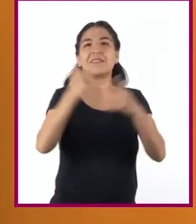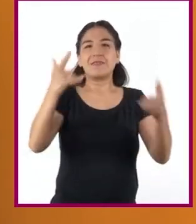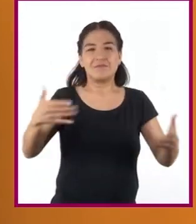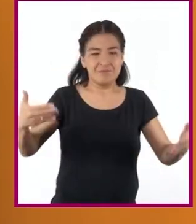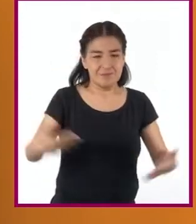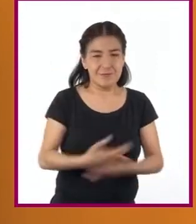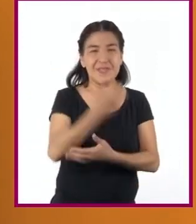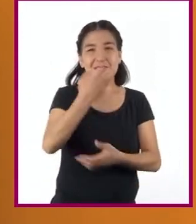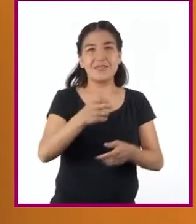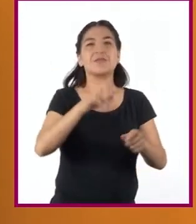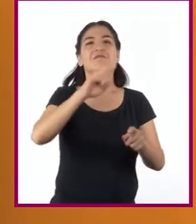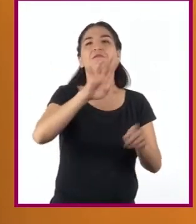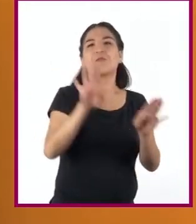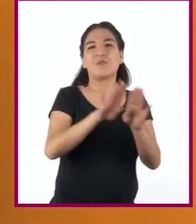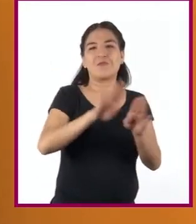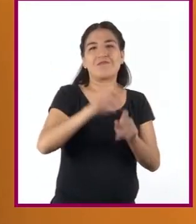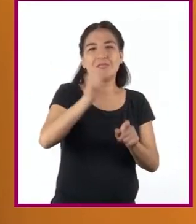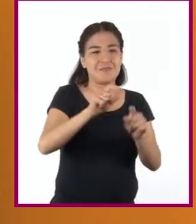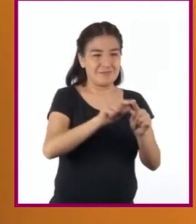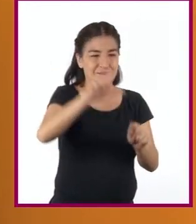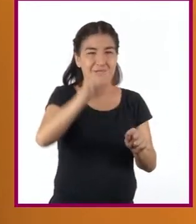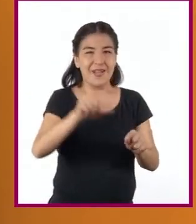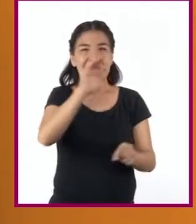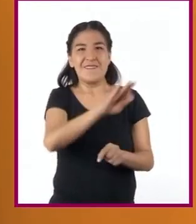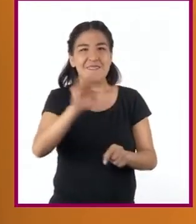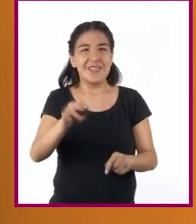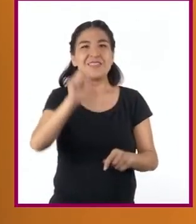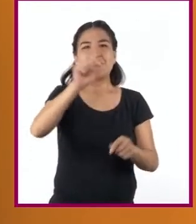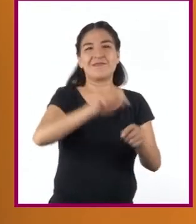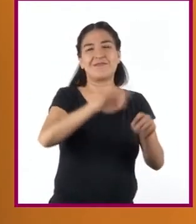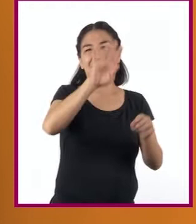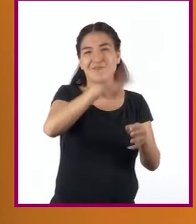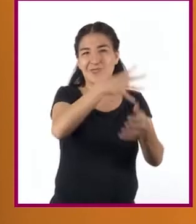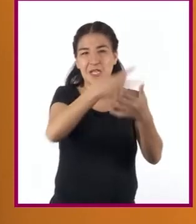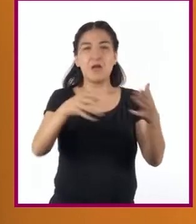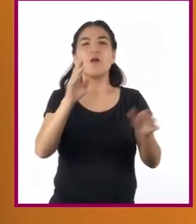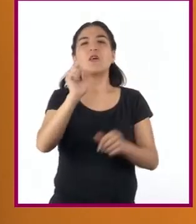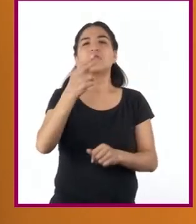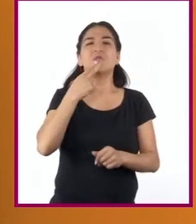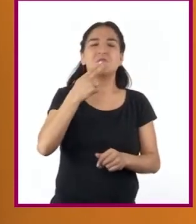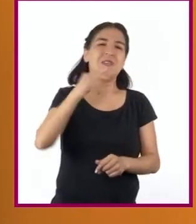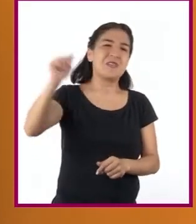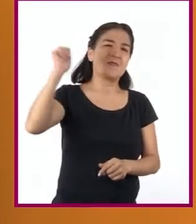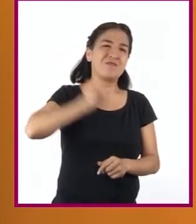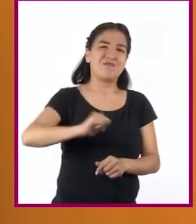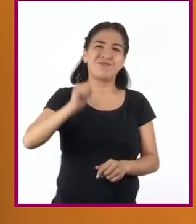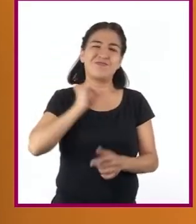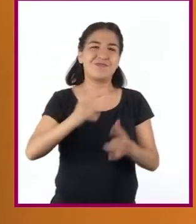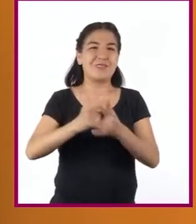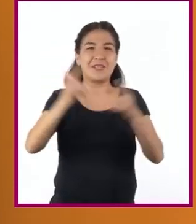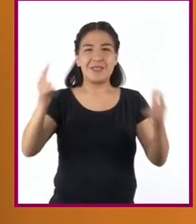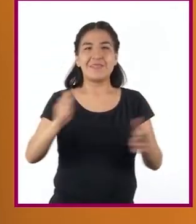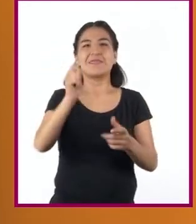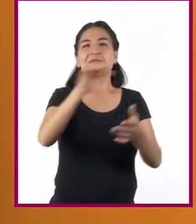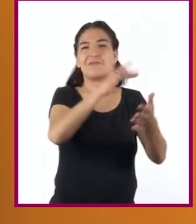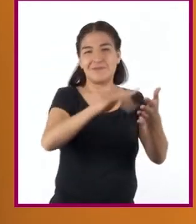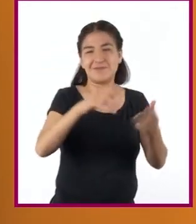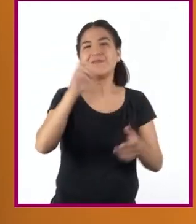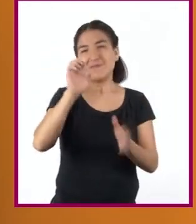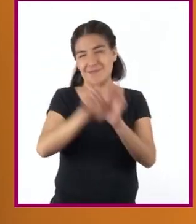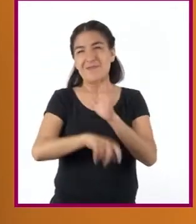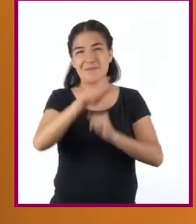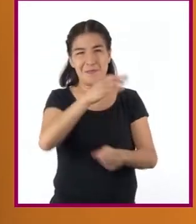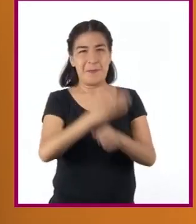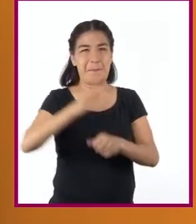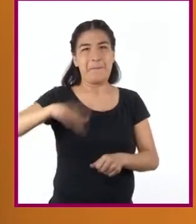nacieron los gráficos. La representación visual de la información se usaba desde tiempos muy remotos, como la lectura de los mayas, por